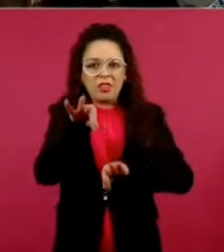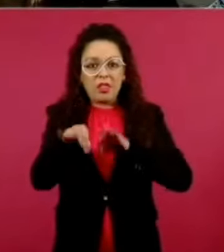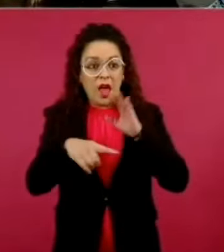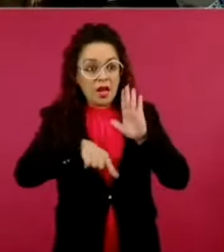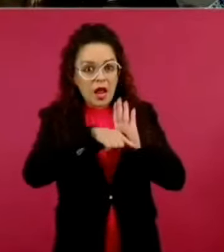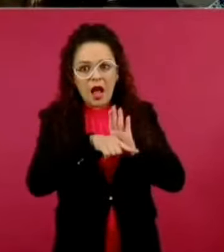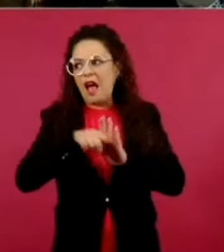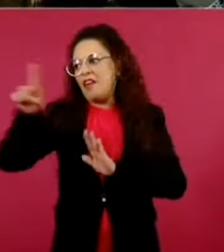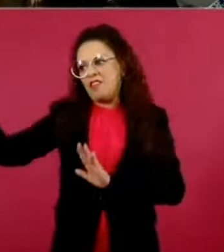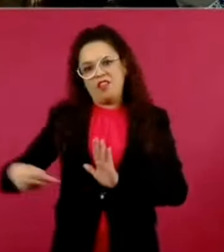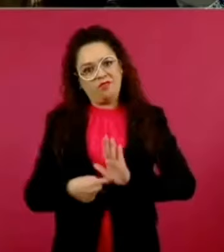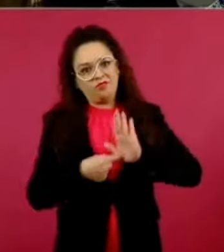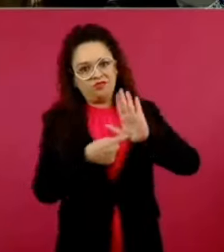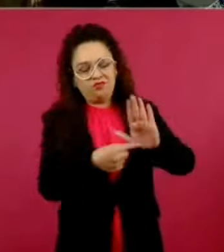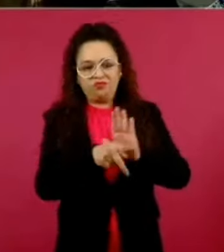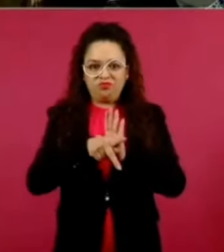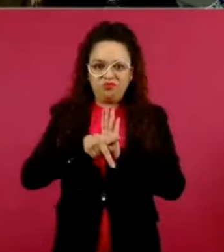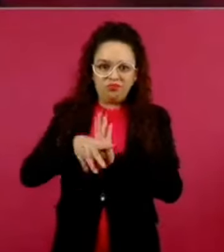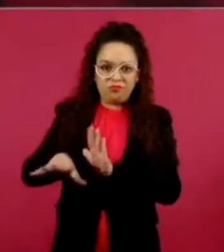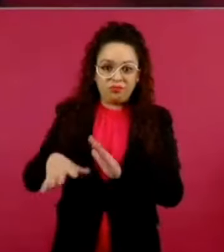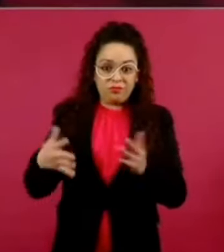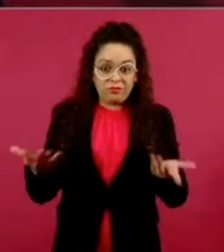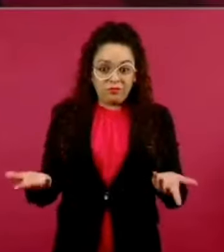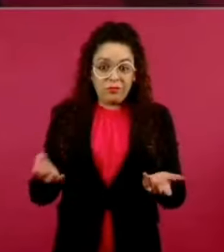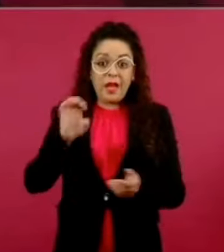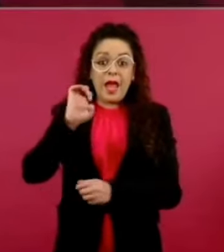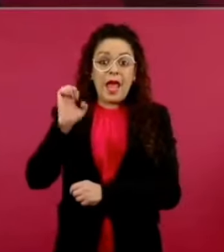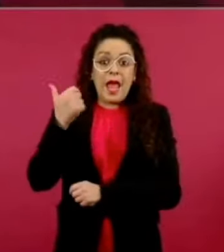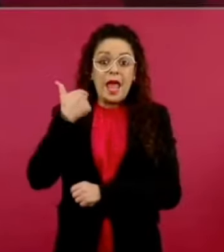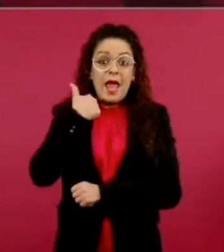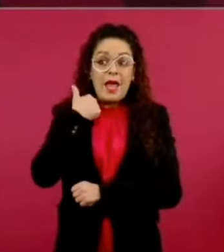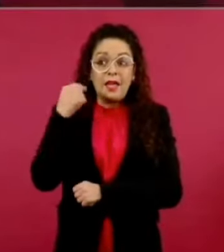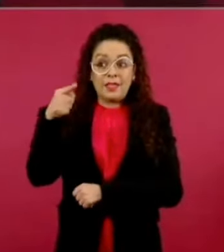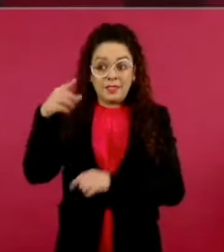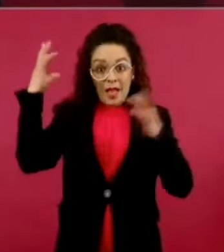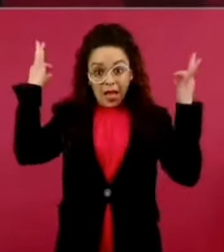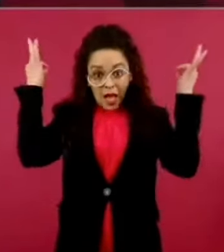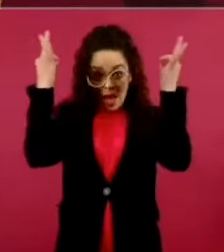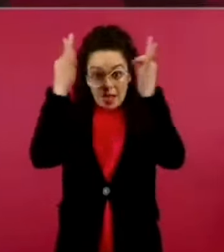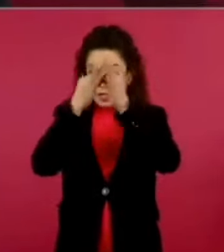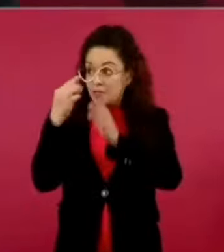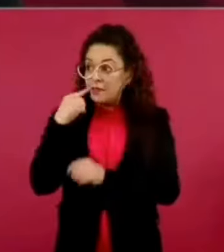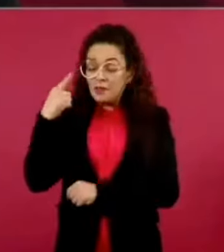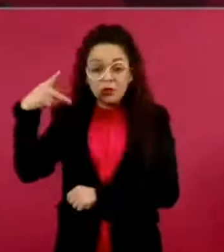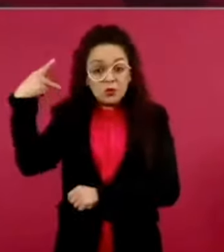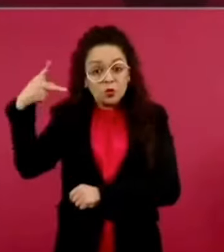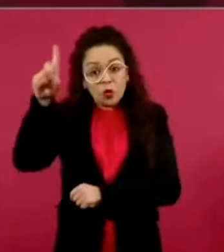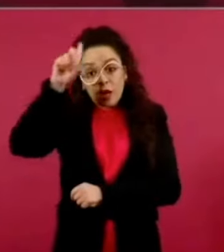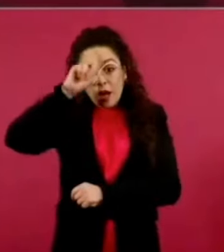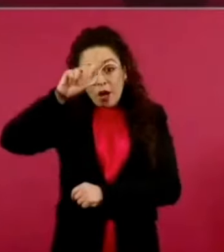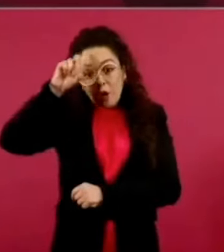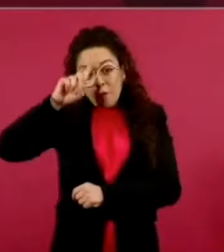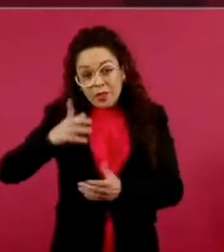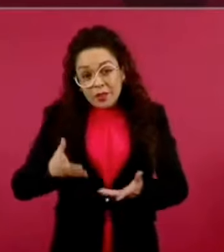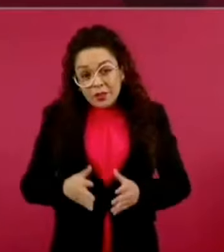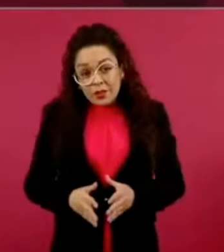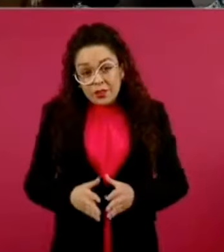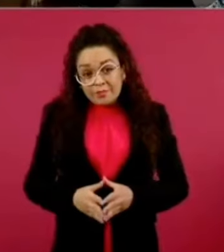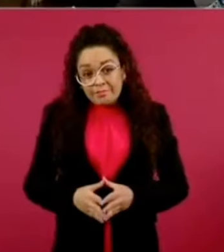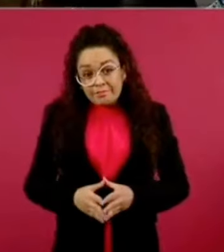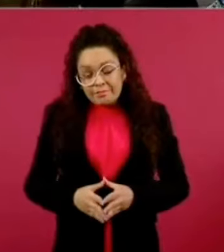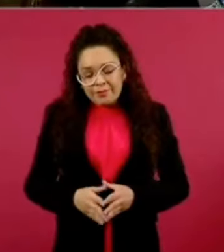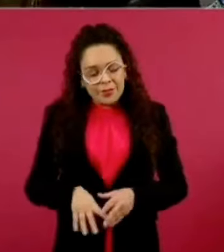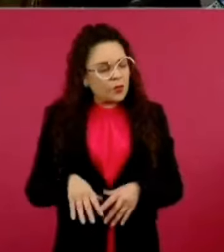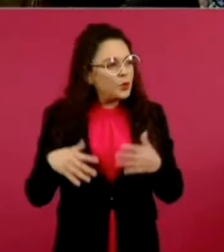miren la recomendación del ex canciller, es increíble el